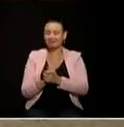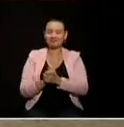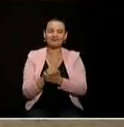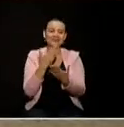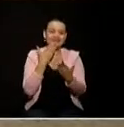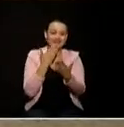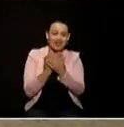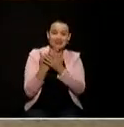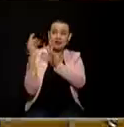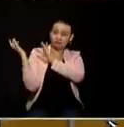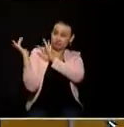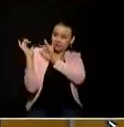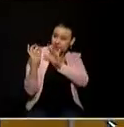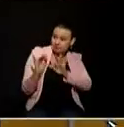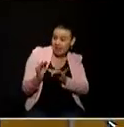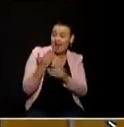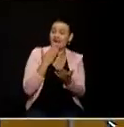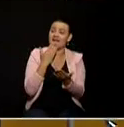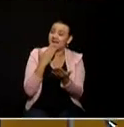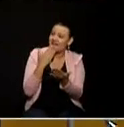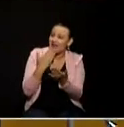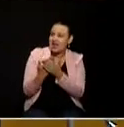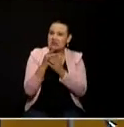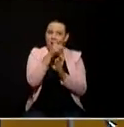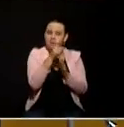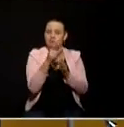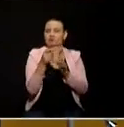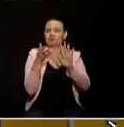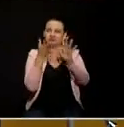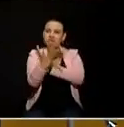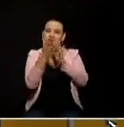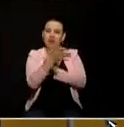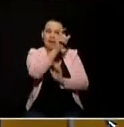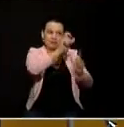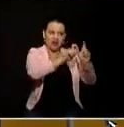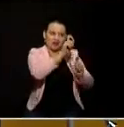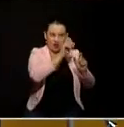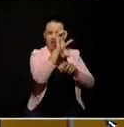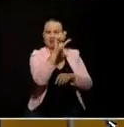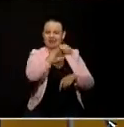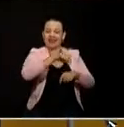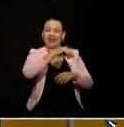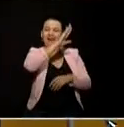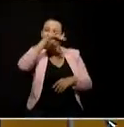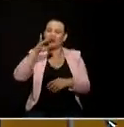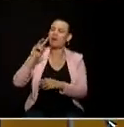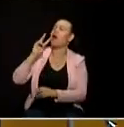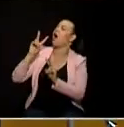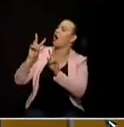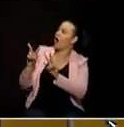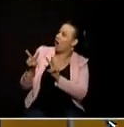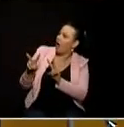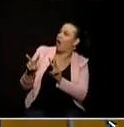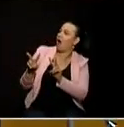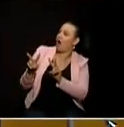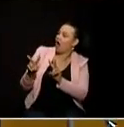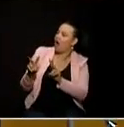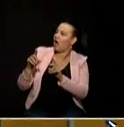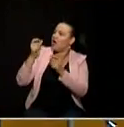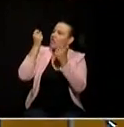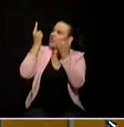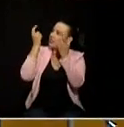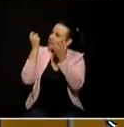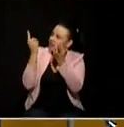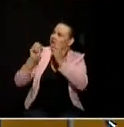venir muchas gracias por exponerlo ante los televidentes que en últimas lo que necesitaban era precisamente eso tener la